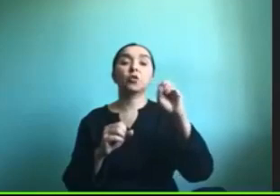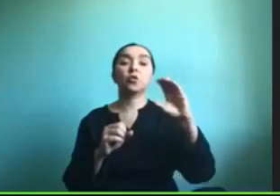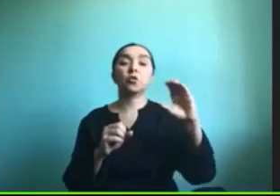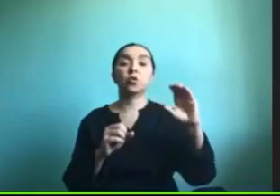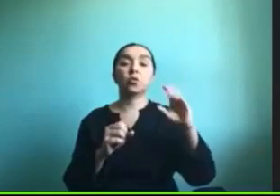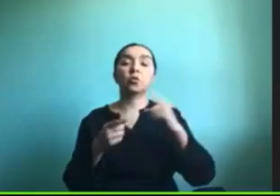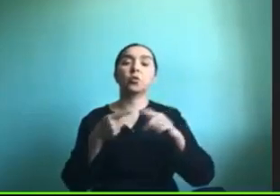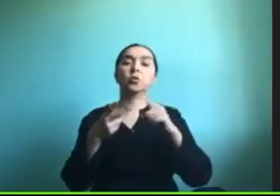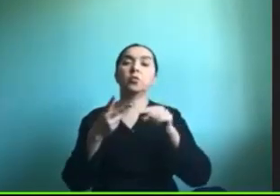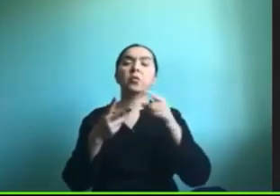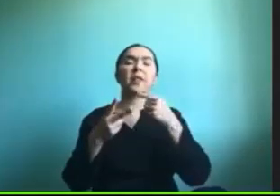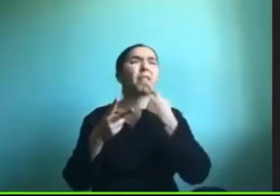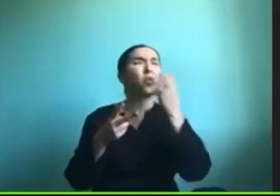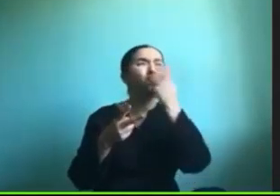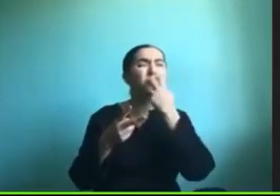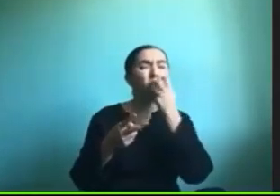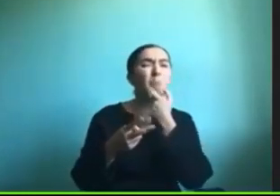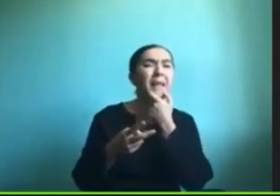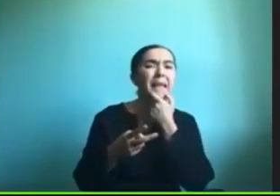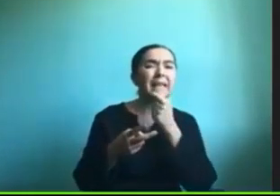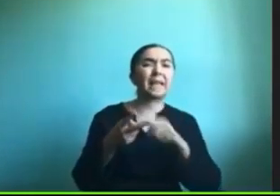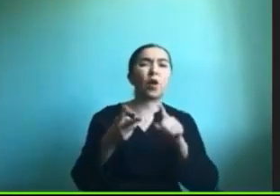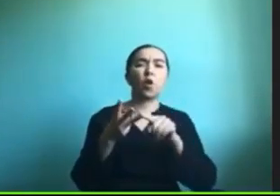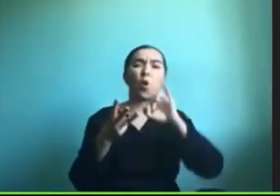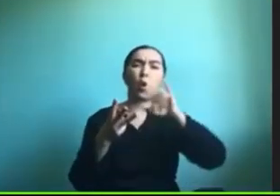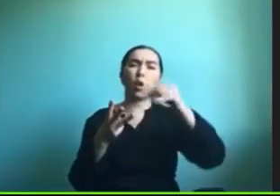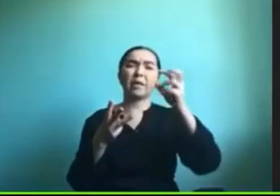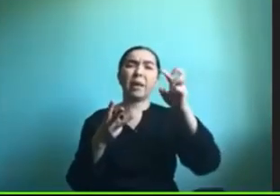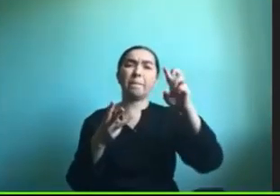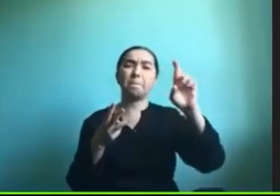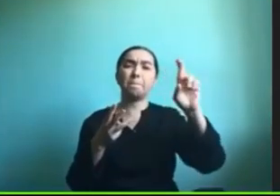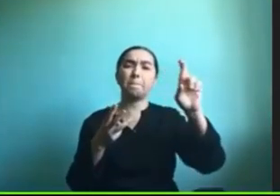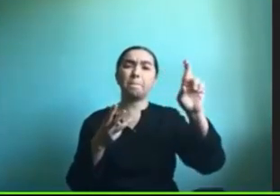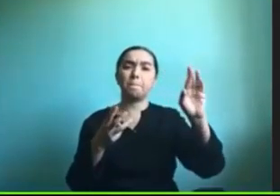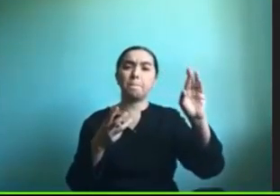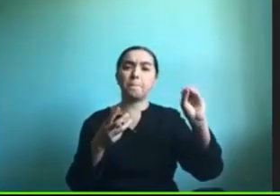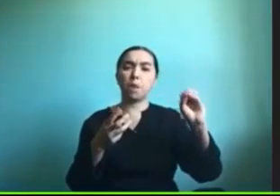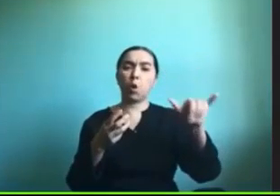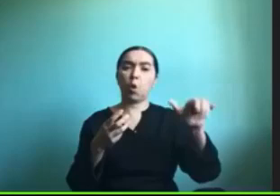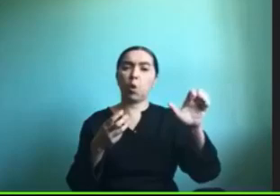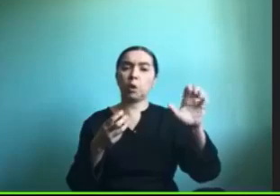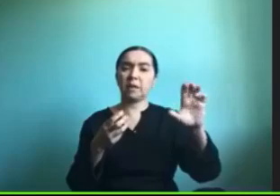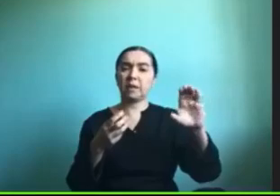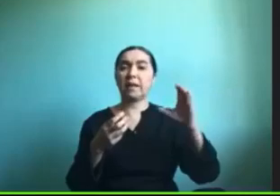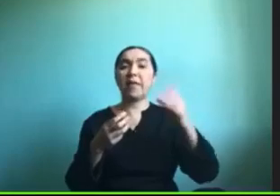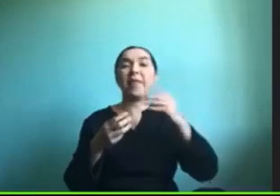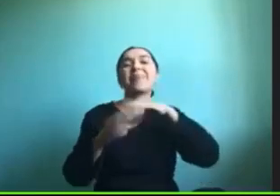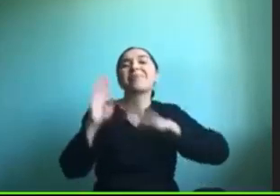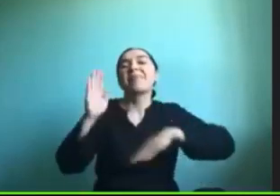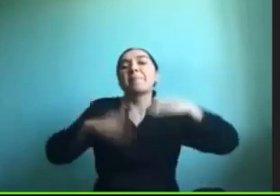el otra project ahí va a depender también de cada usuario que es lo que le acomoda más